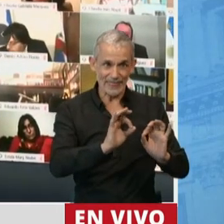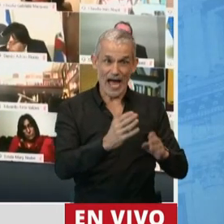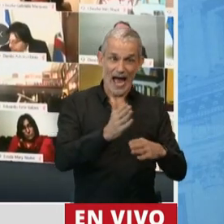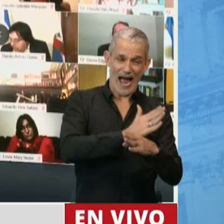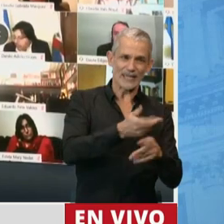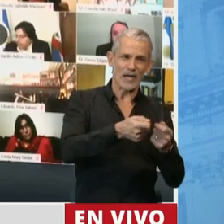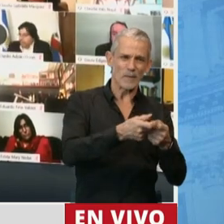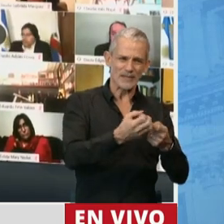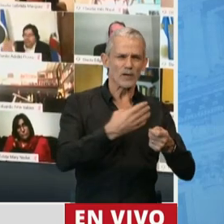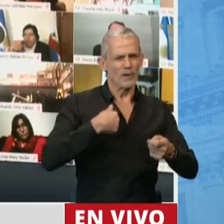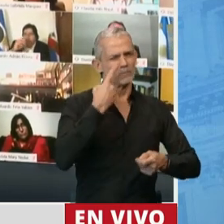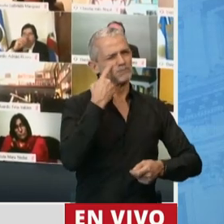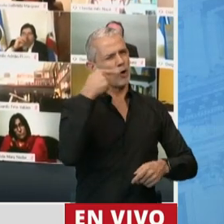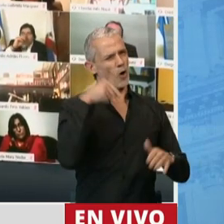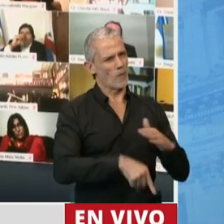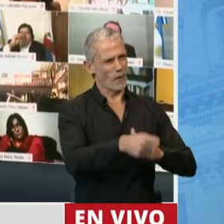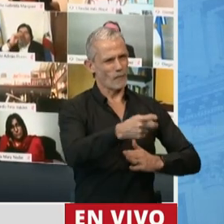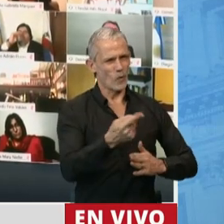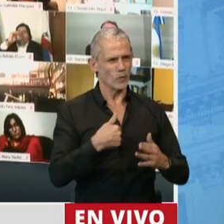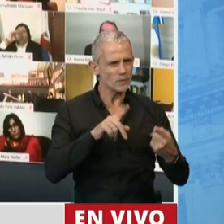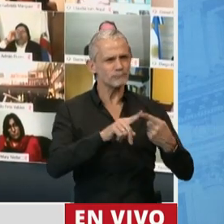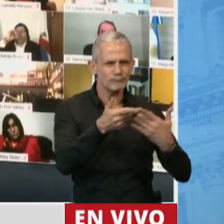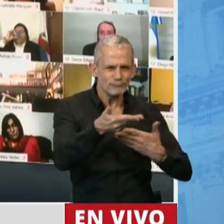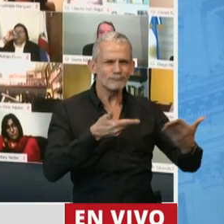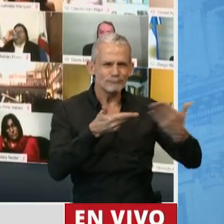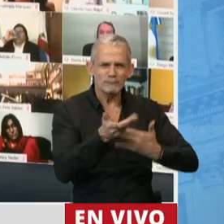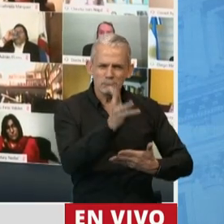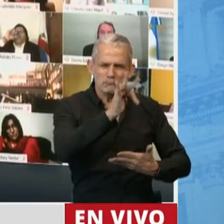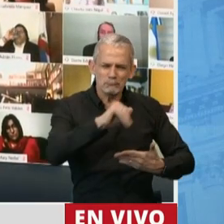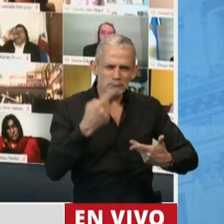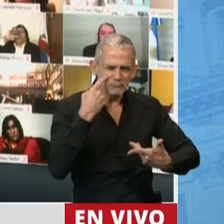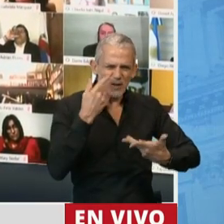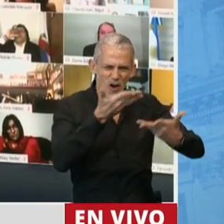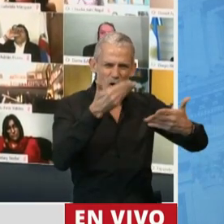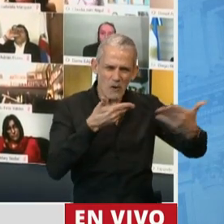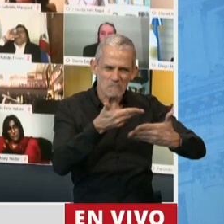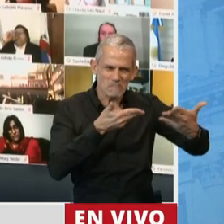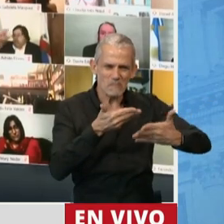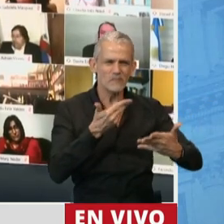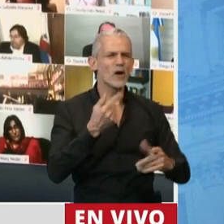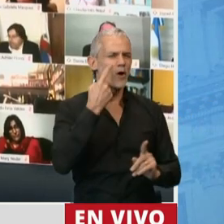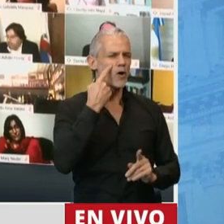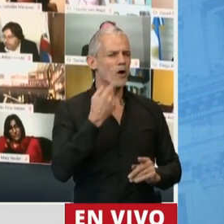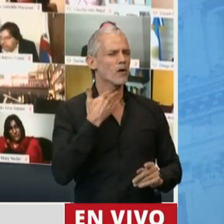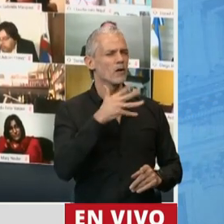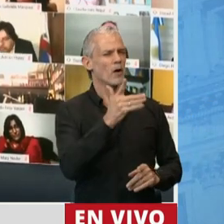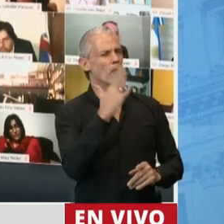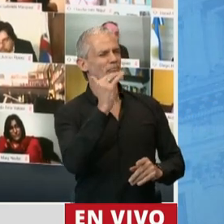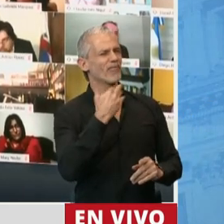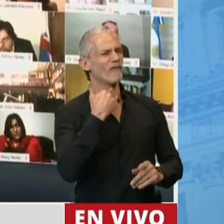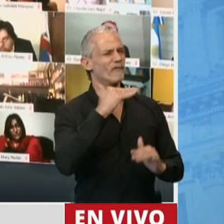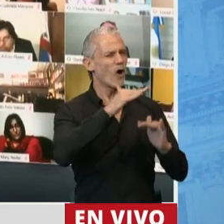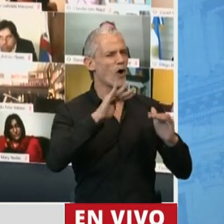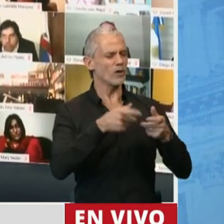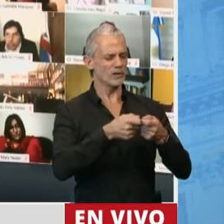Y uno que lo conoce bastante y tiene un trato habitual y conoce sus tonos de voz y